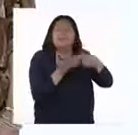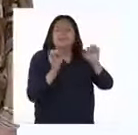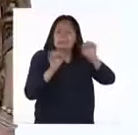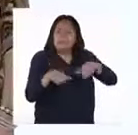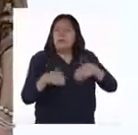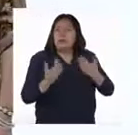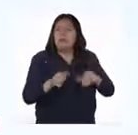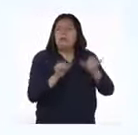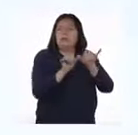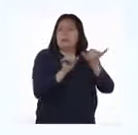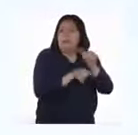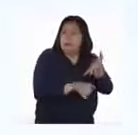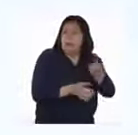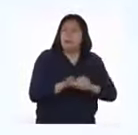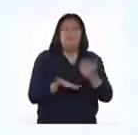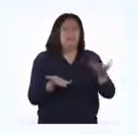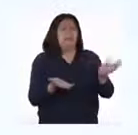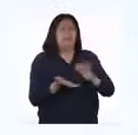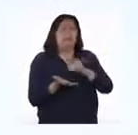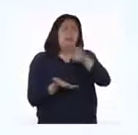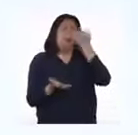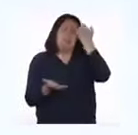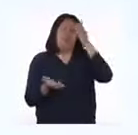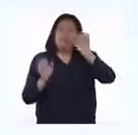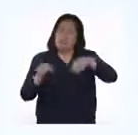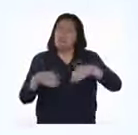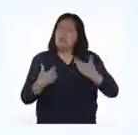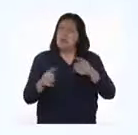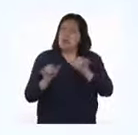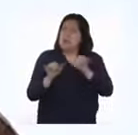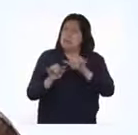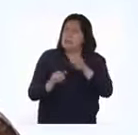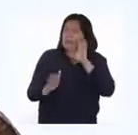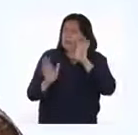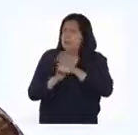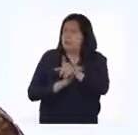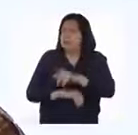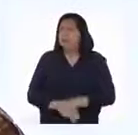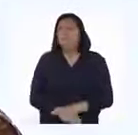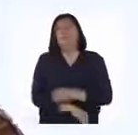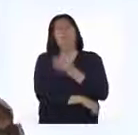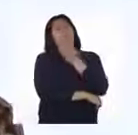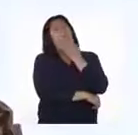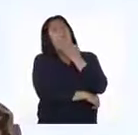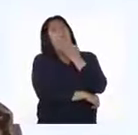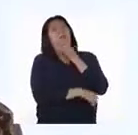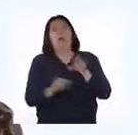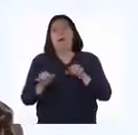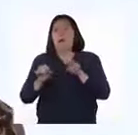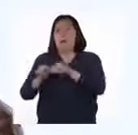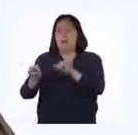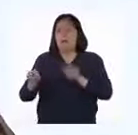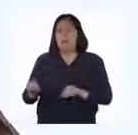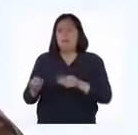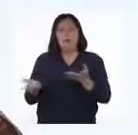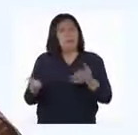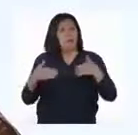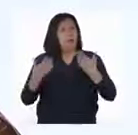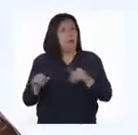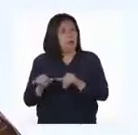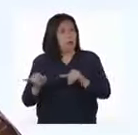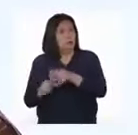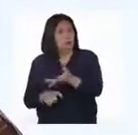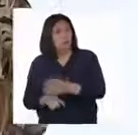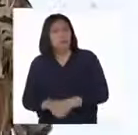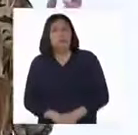se pueden medir. ¿Qué otra cosa se te ocurre que se pueda medir, por ejemplo? Una mesa. ¿Una mesa se puede